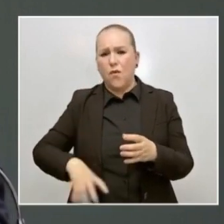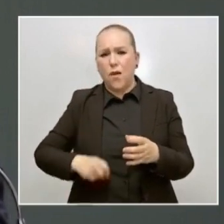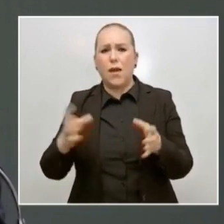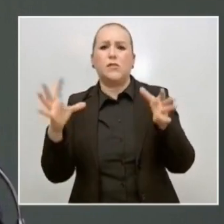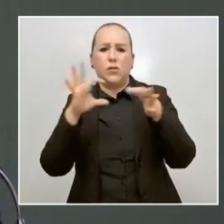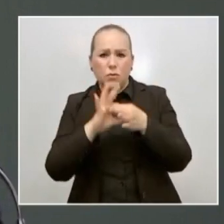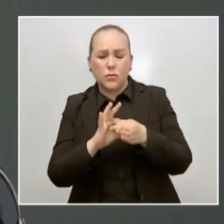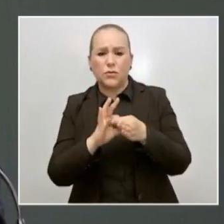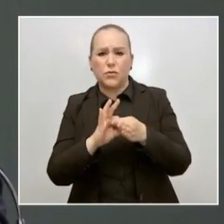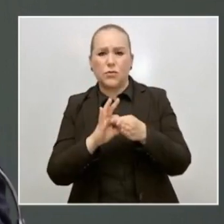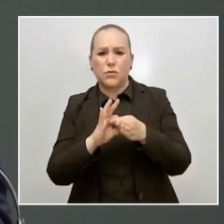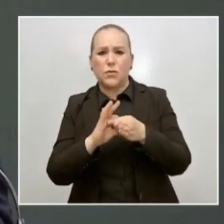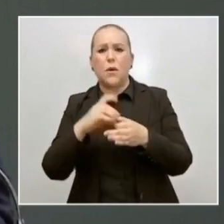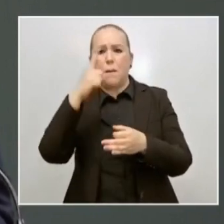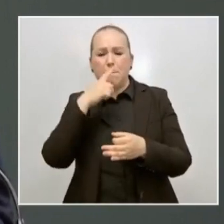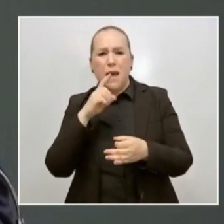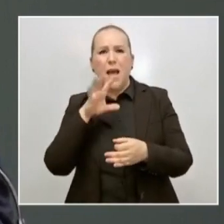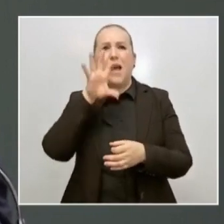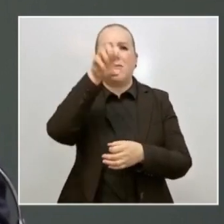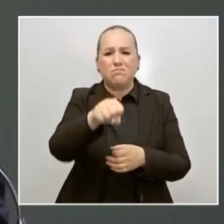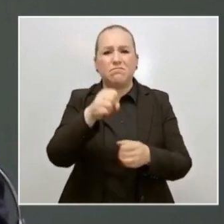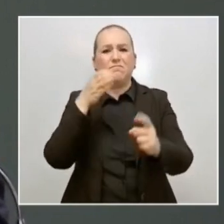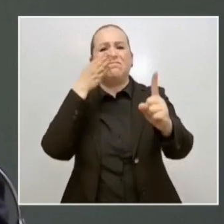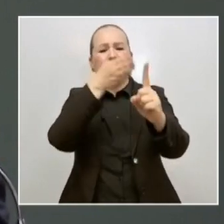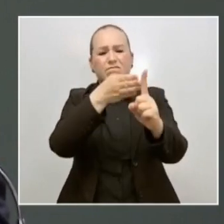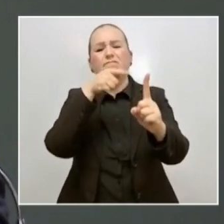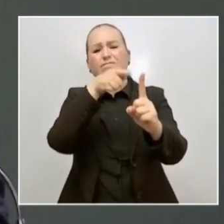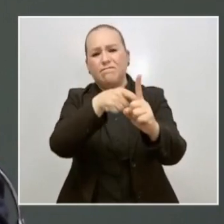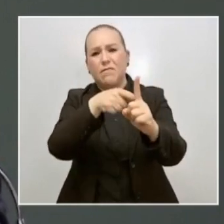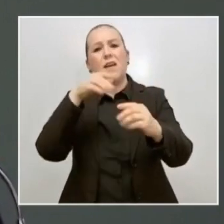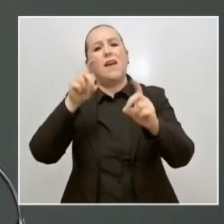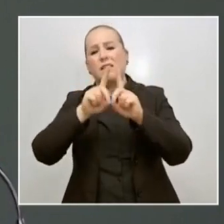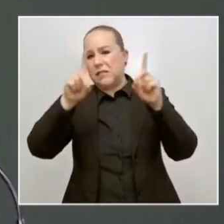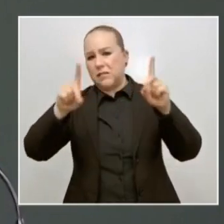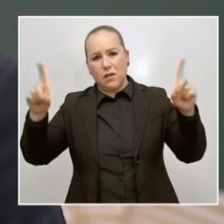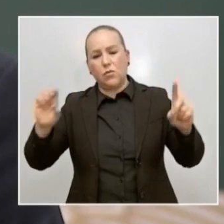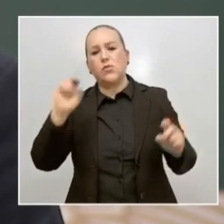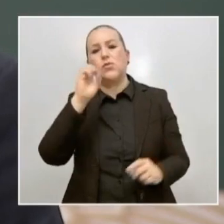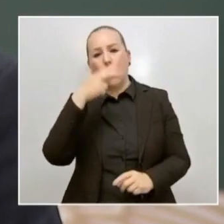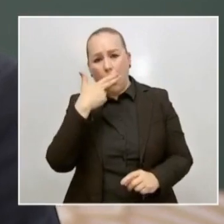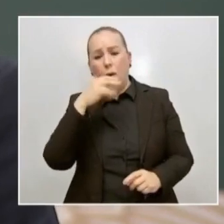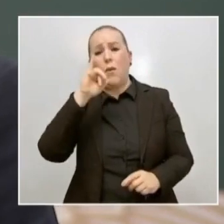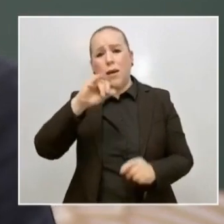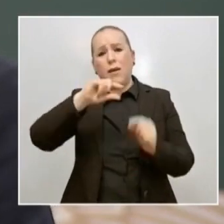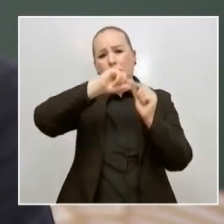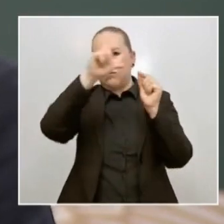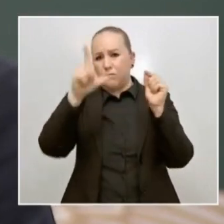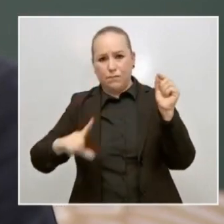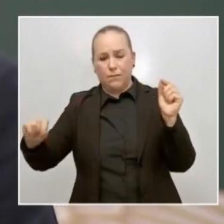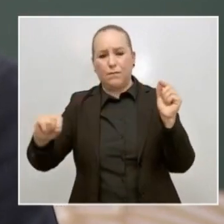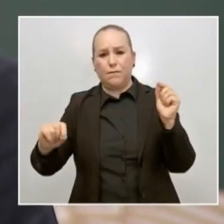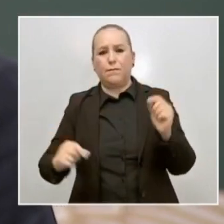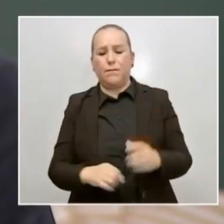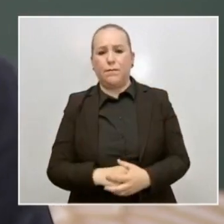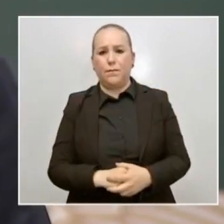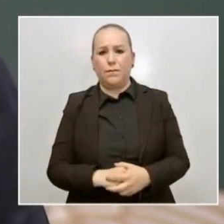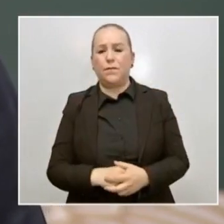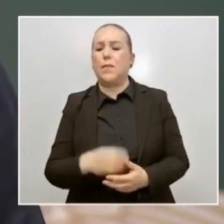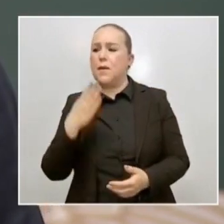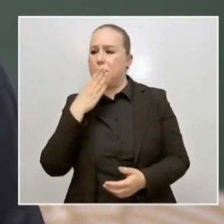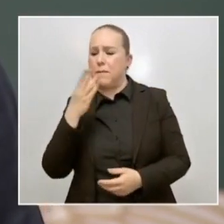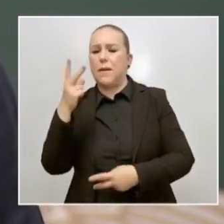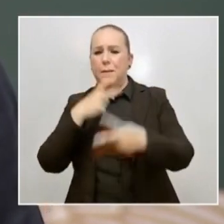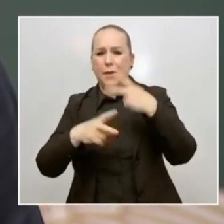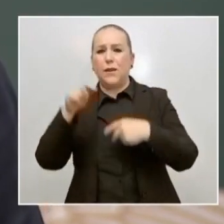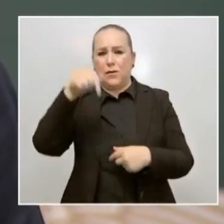alcanzar la meta común que es el desarrollo de Chihuahua y del país, porque la patria, la patria es primero. Bienvenido a